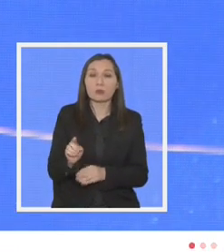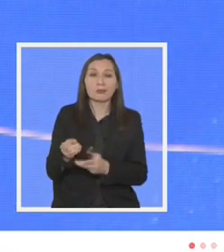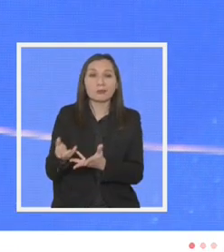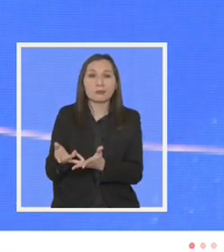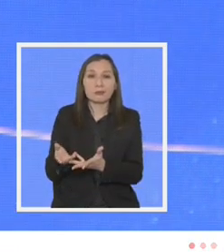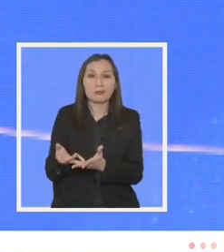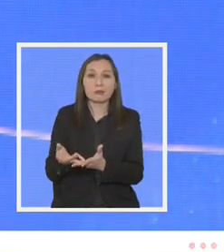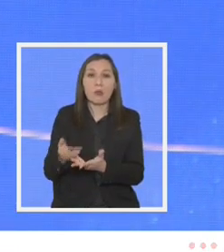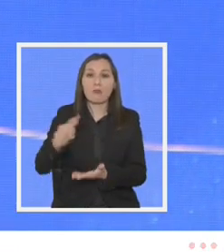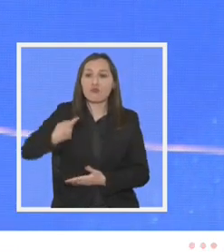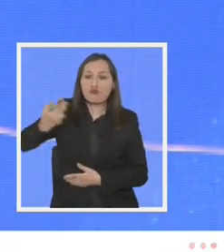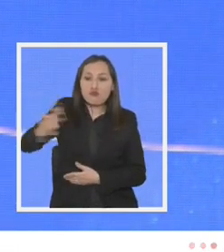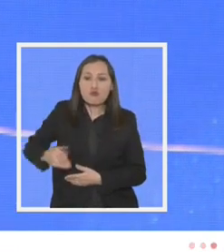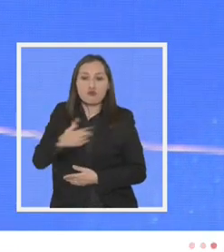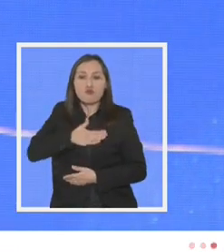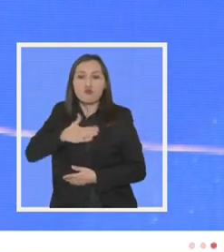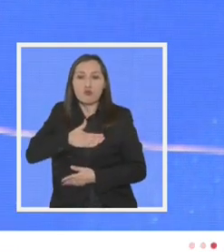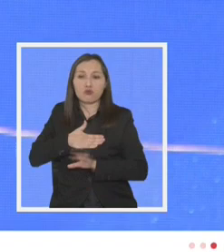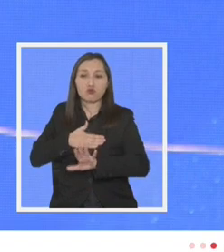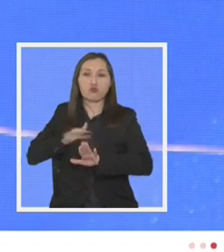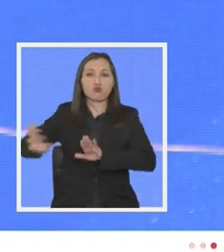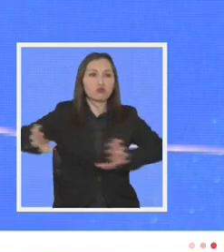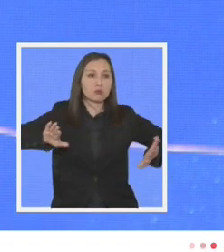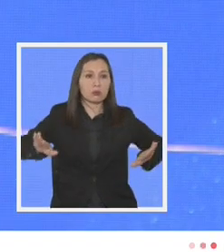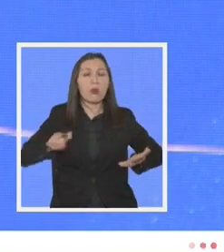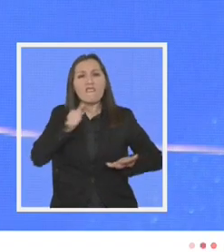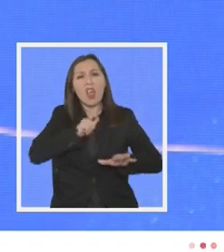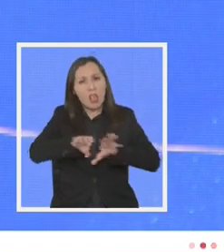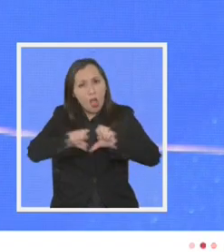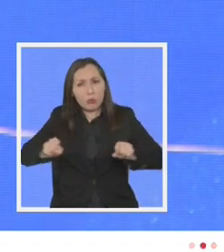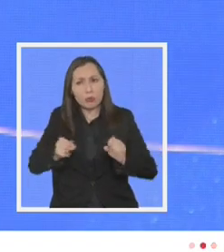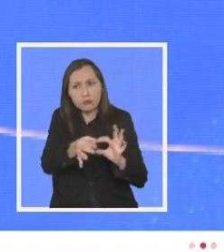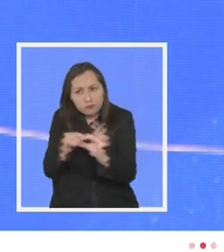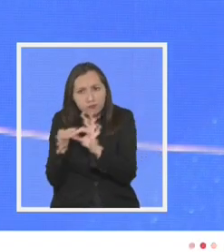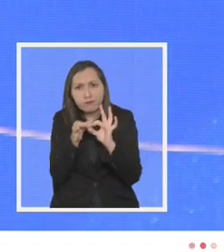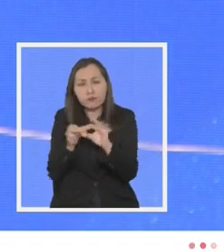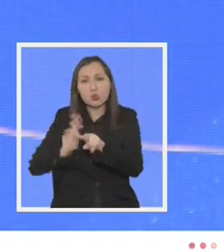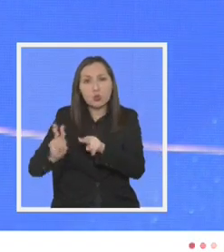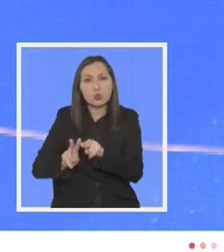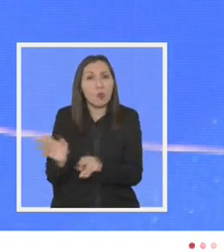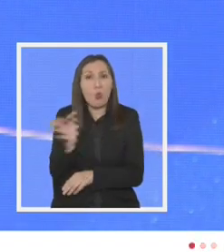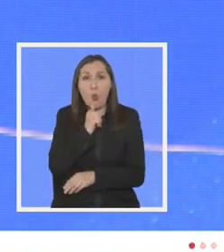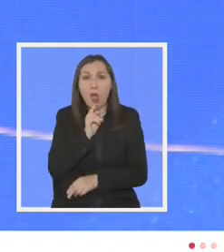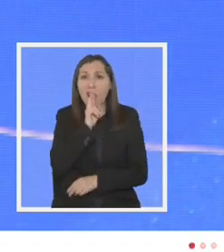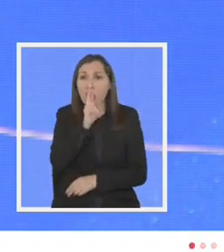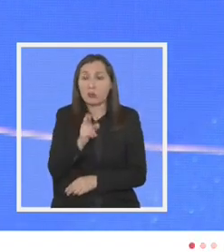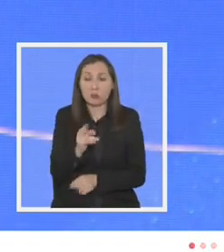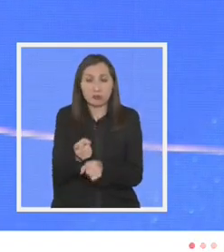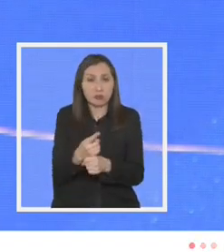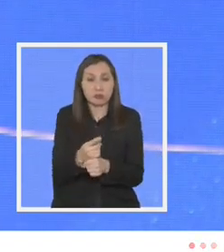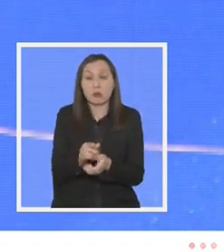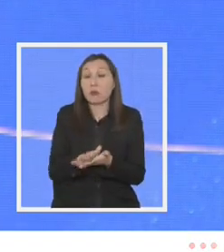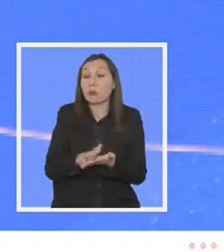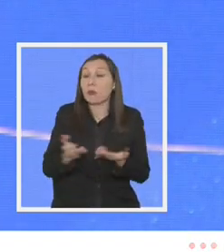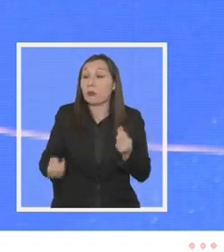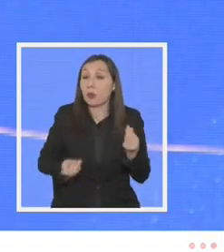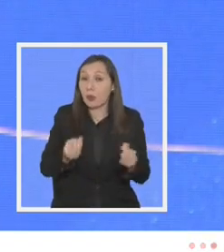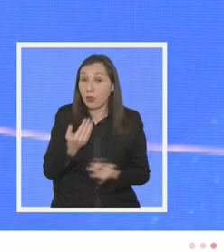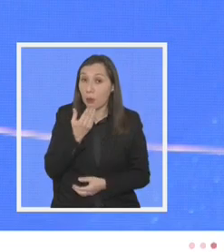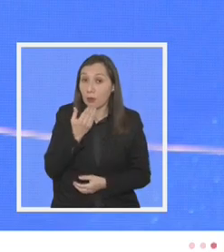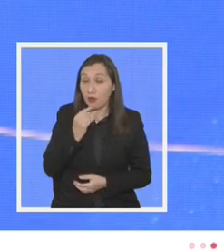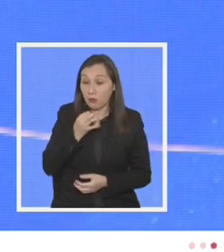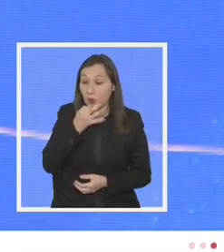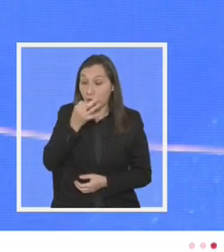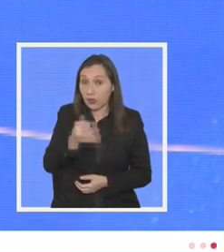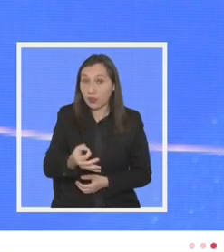cuentas propias en lugar de comprometerse en soluciones que ciertamente no van a tener resultados inmediatos porque también